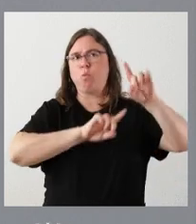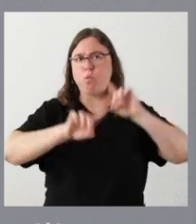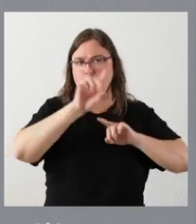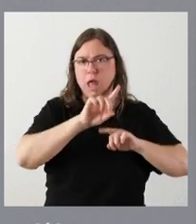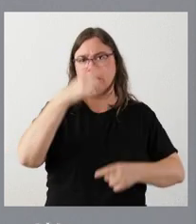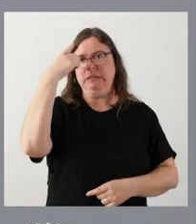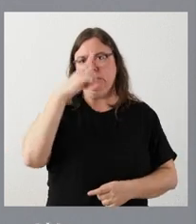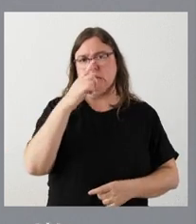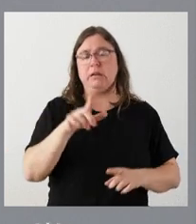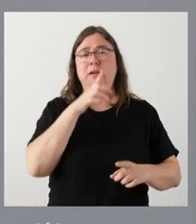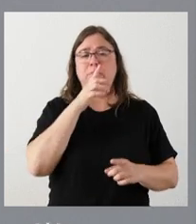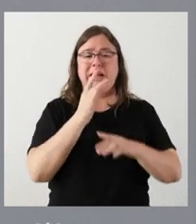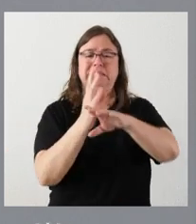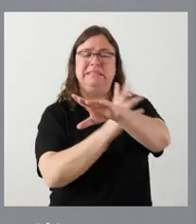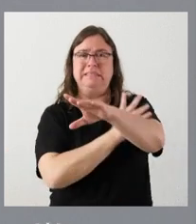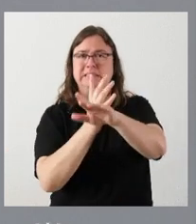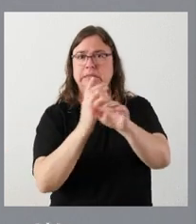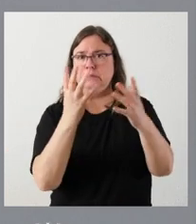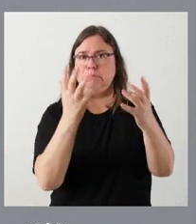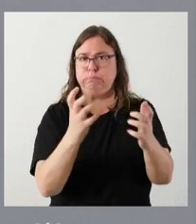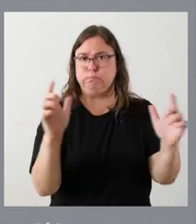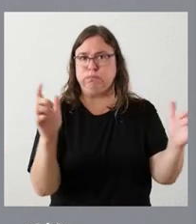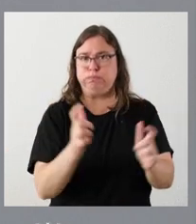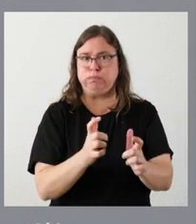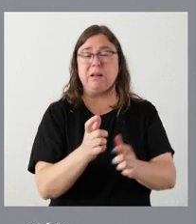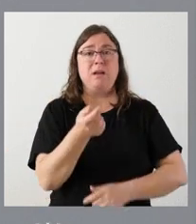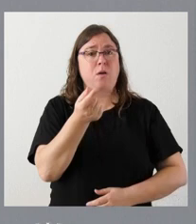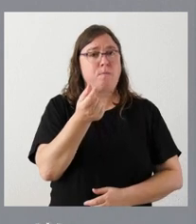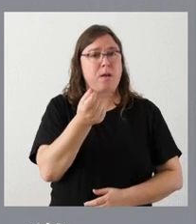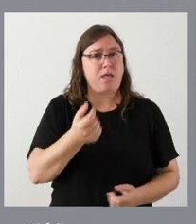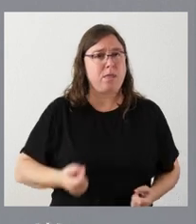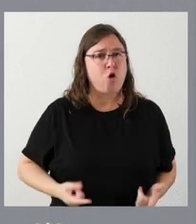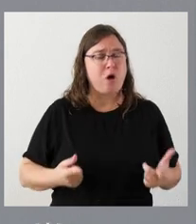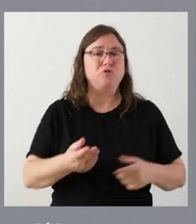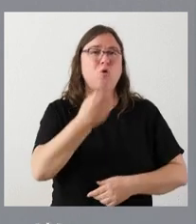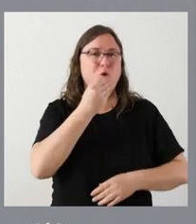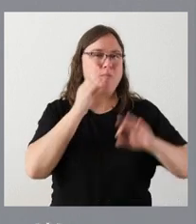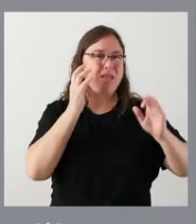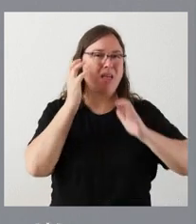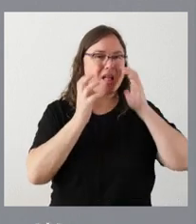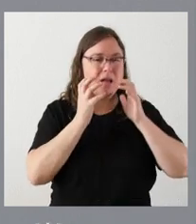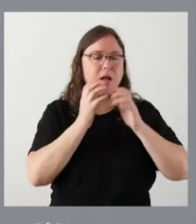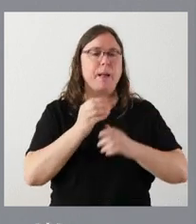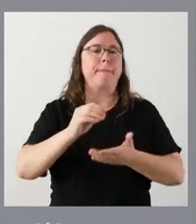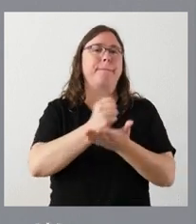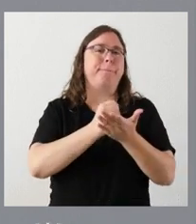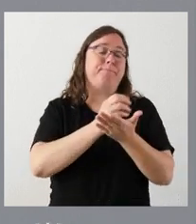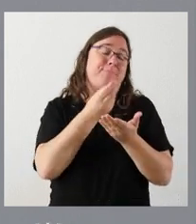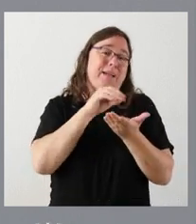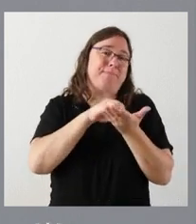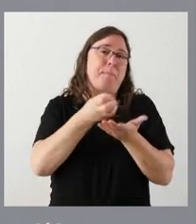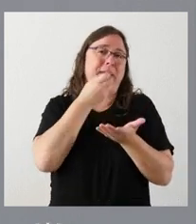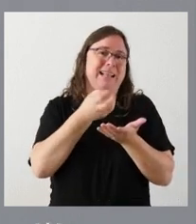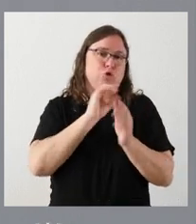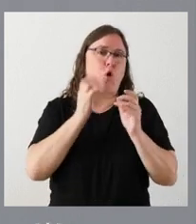de pastos, el aumento del coste de los forrajes y de los piensos, el aumento